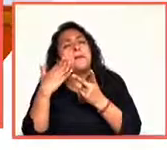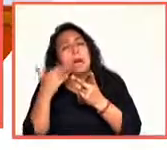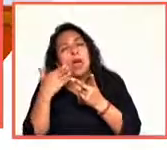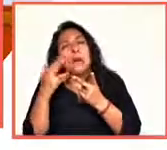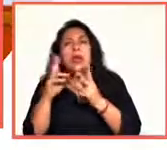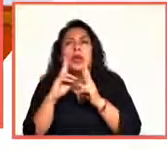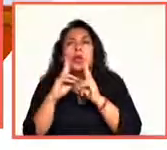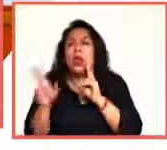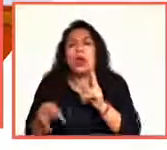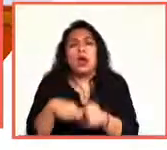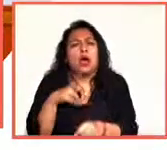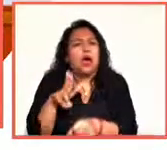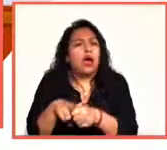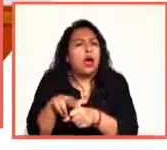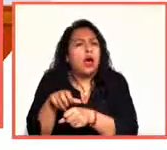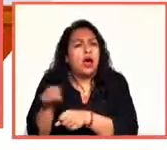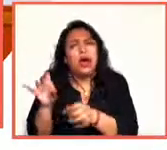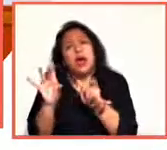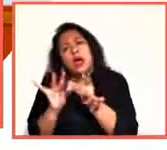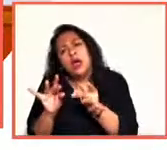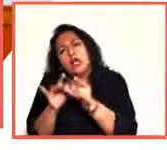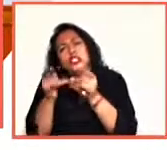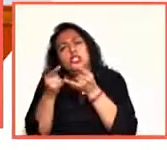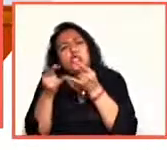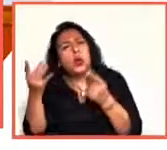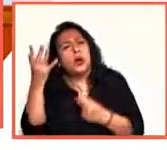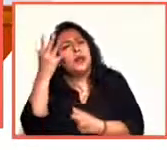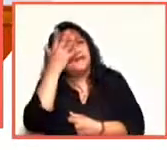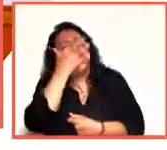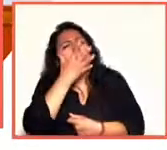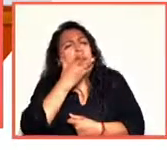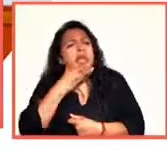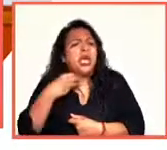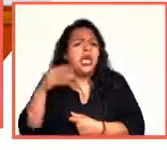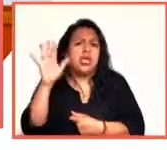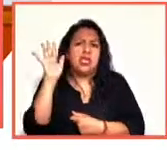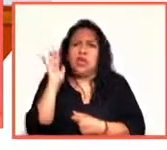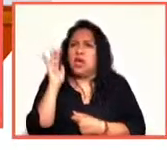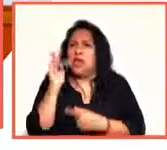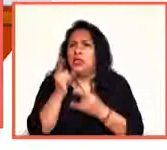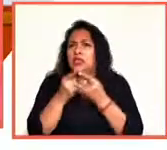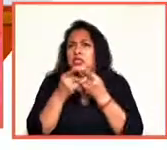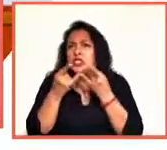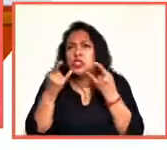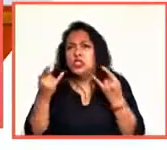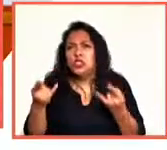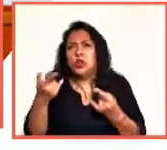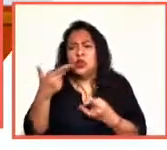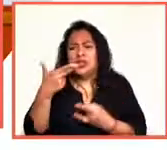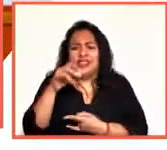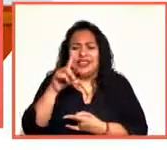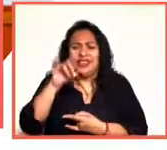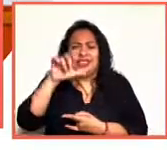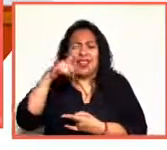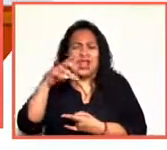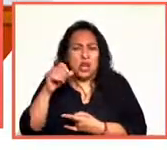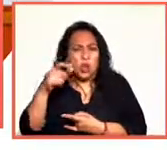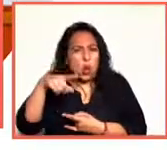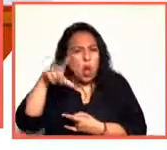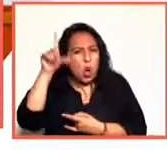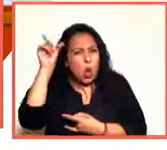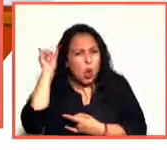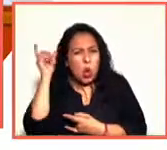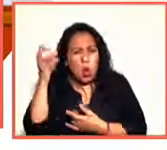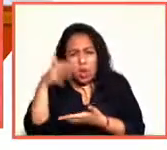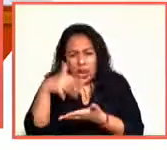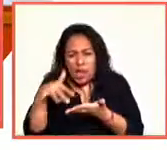natural, que nos cuenta la historia más bella del mundo, en la historia del Hidalgo Manchego, que enloqueció de tanto leer,